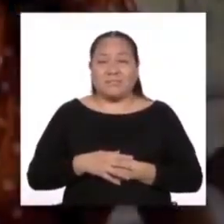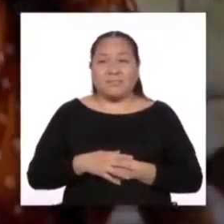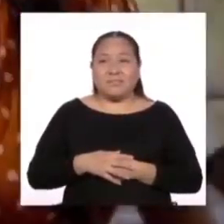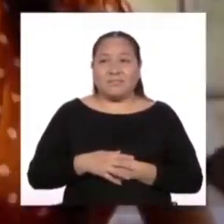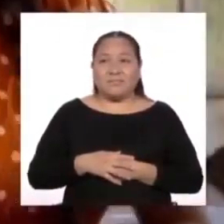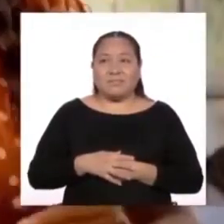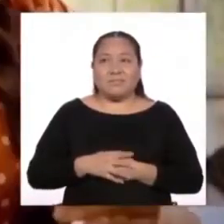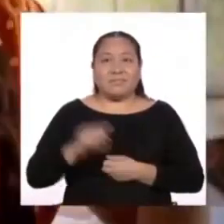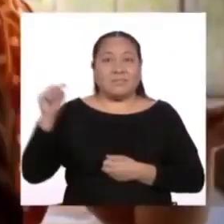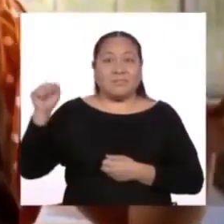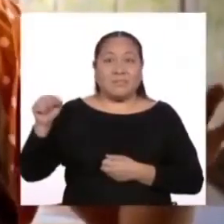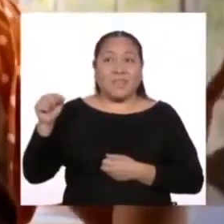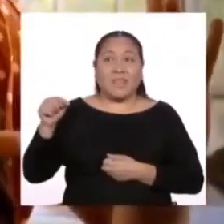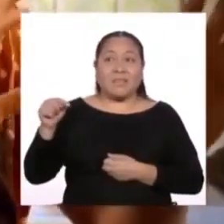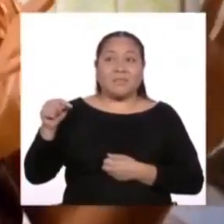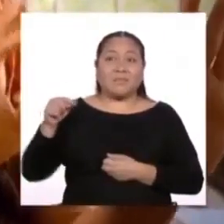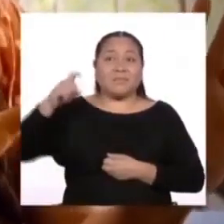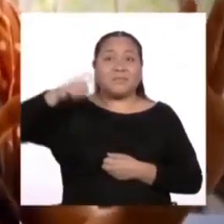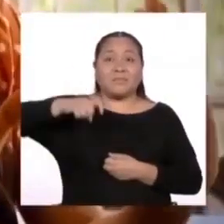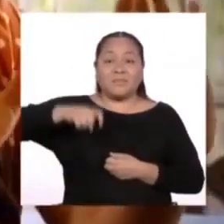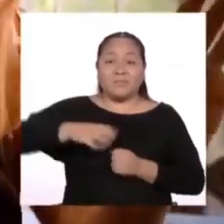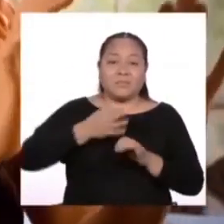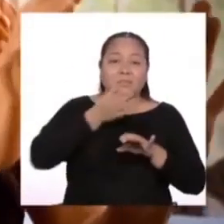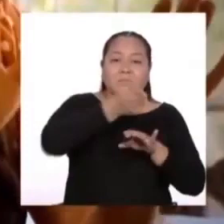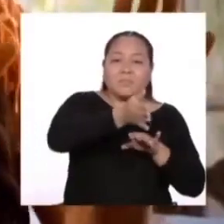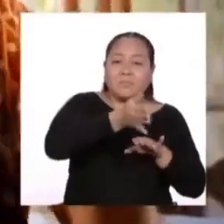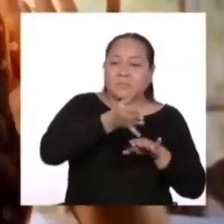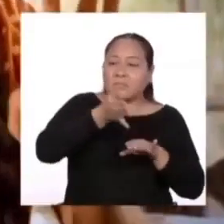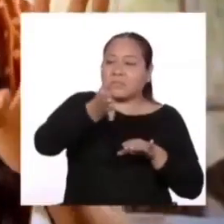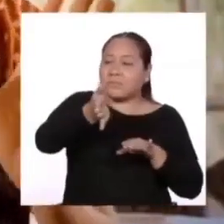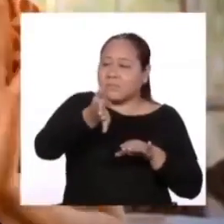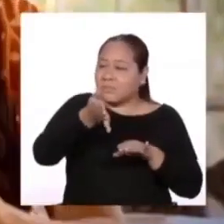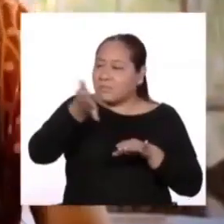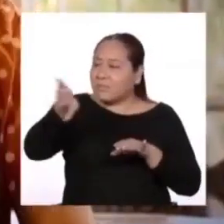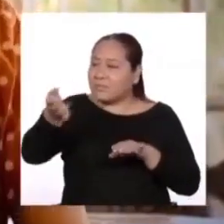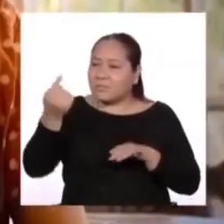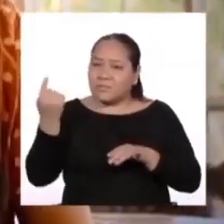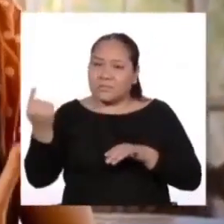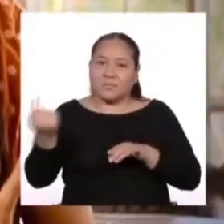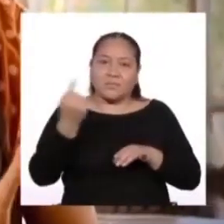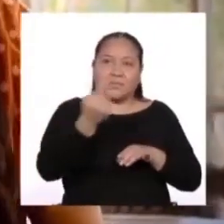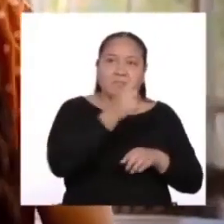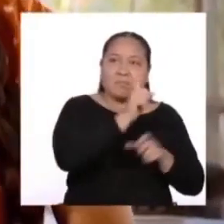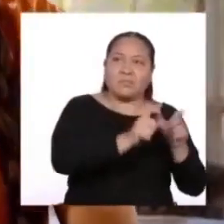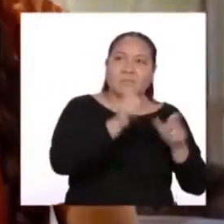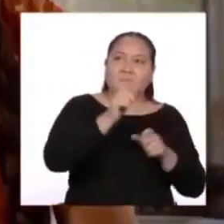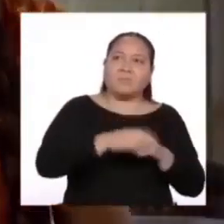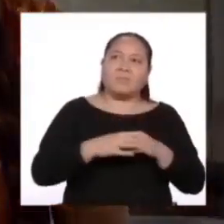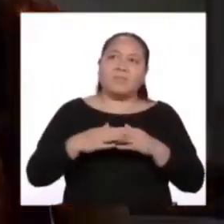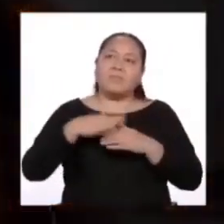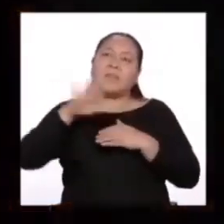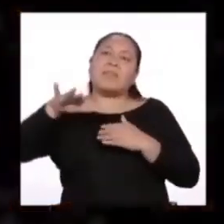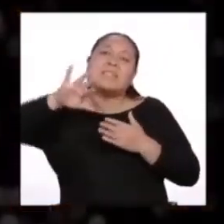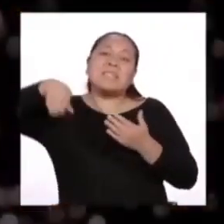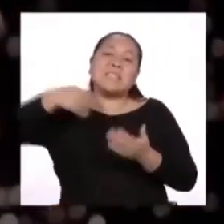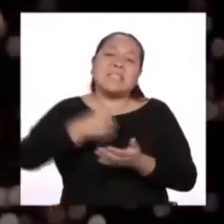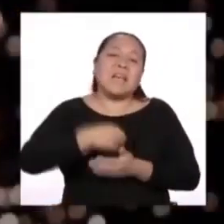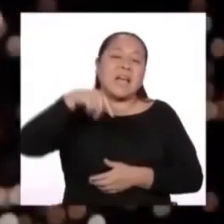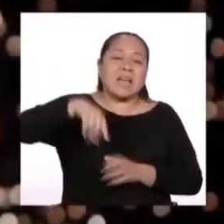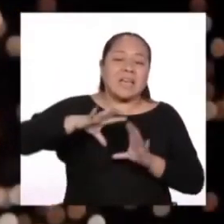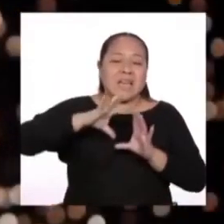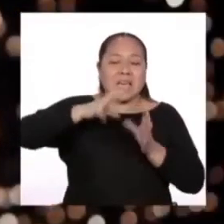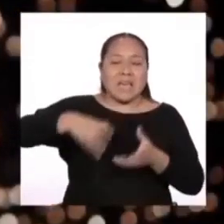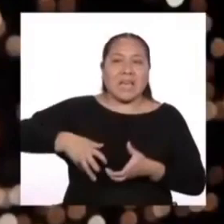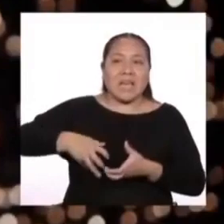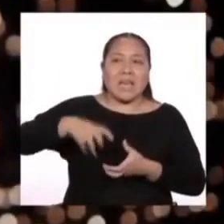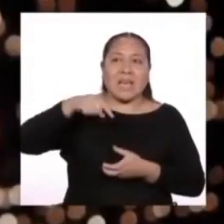Él necesita este tránsito apartado por cada uno de estos personajes para luego llegar a la tierra. Porque cuando